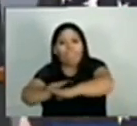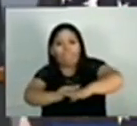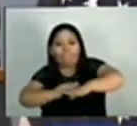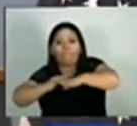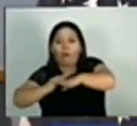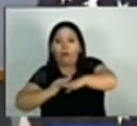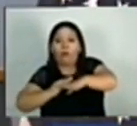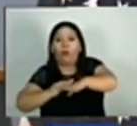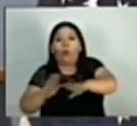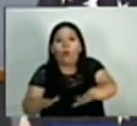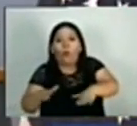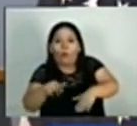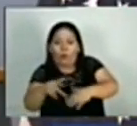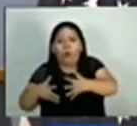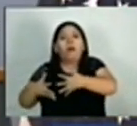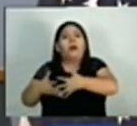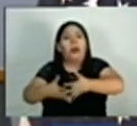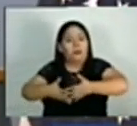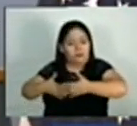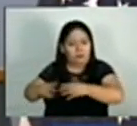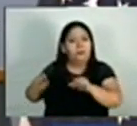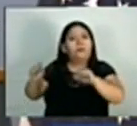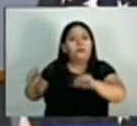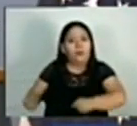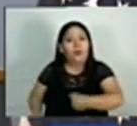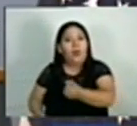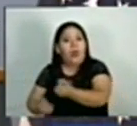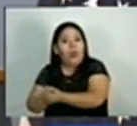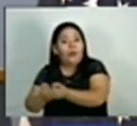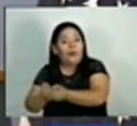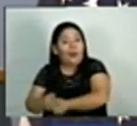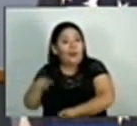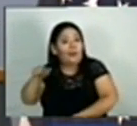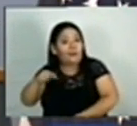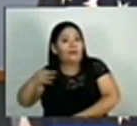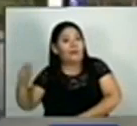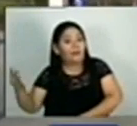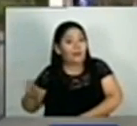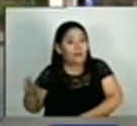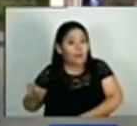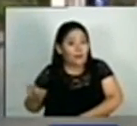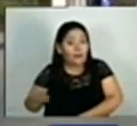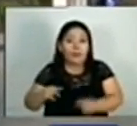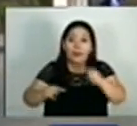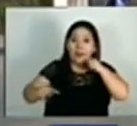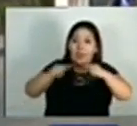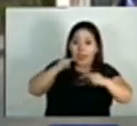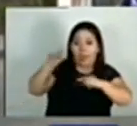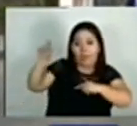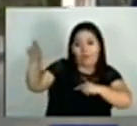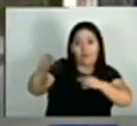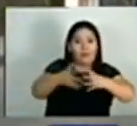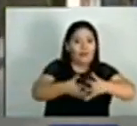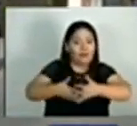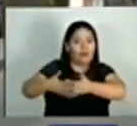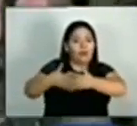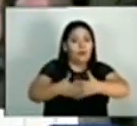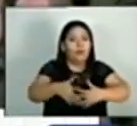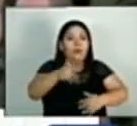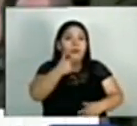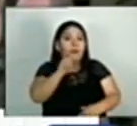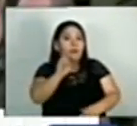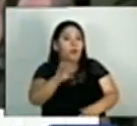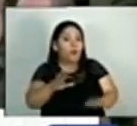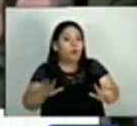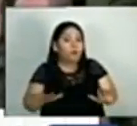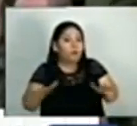y cómo Estados Unidos puede ayudar a atender estas necesidades. El jefe de la diplomacia estadounidense aseguró que